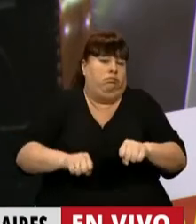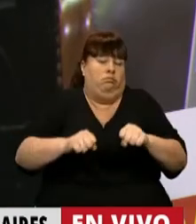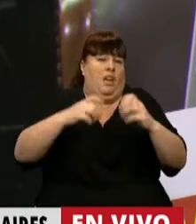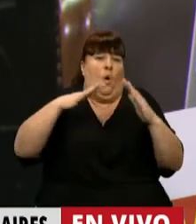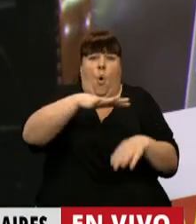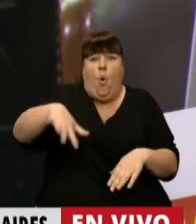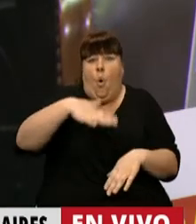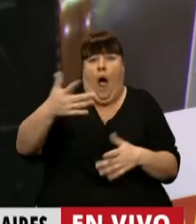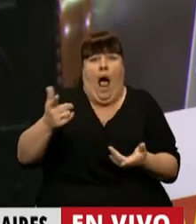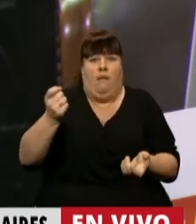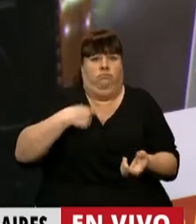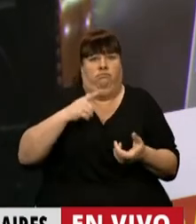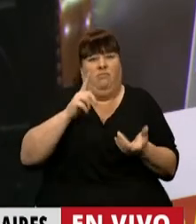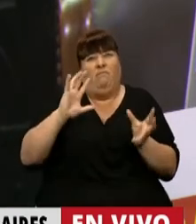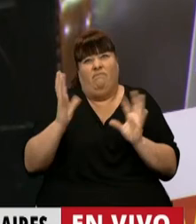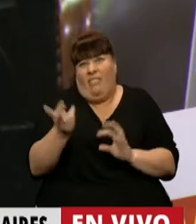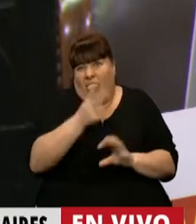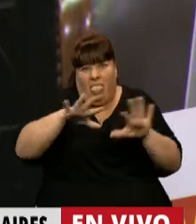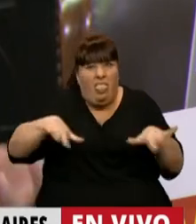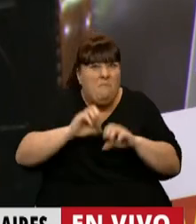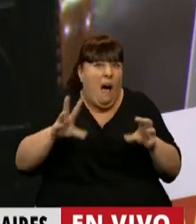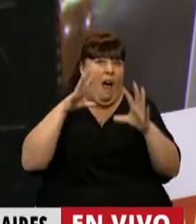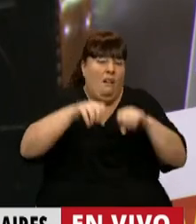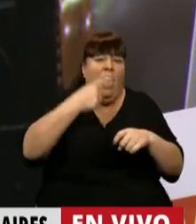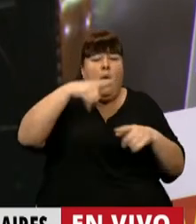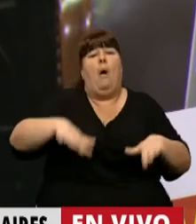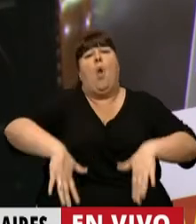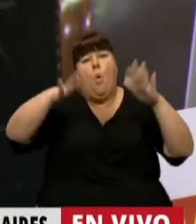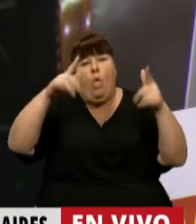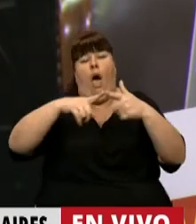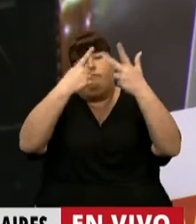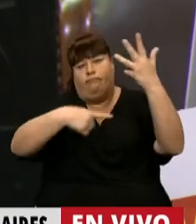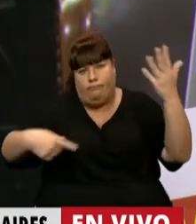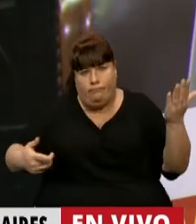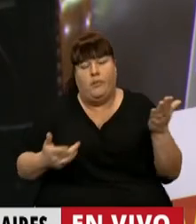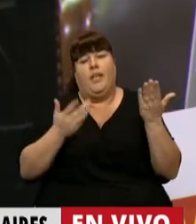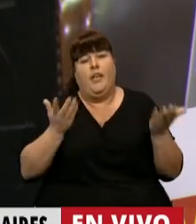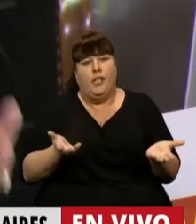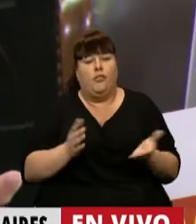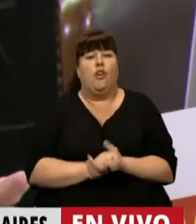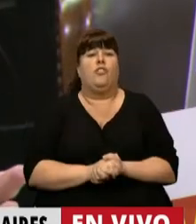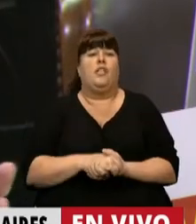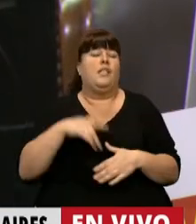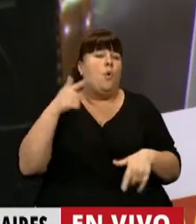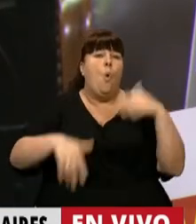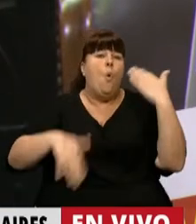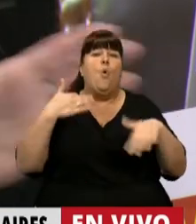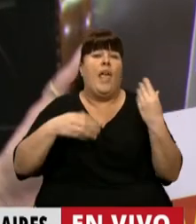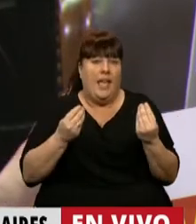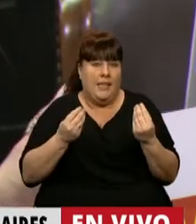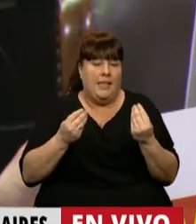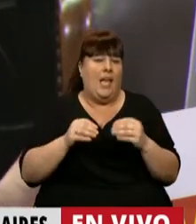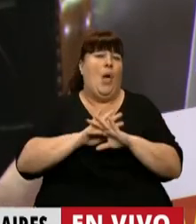muchas veces en lugares que no son los más adecuados y que luego sufren inundaciones y otras situaciones. Por lo tanto, no solo es urgente